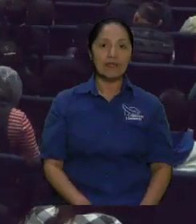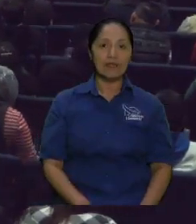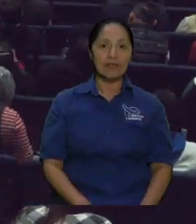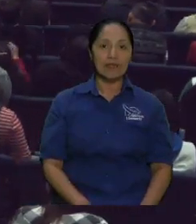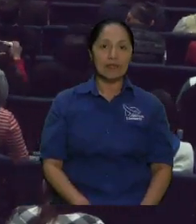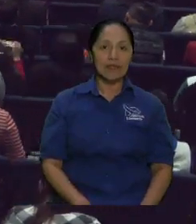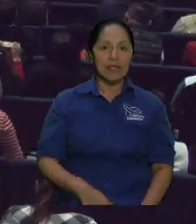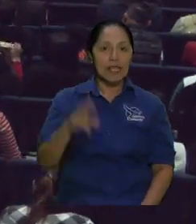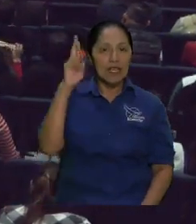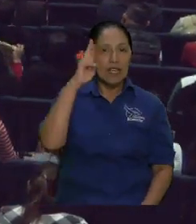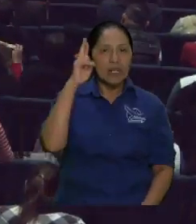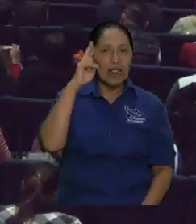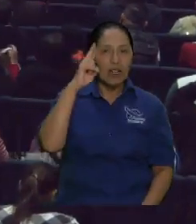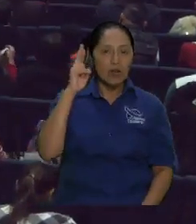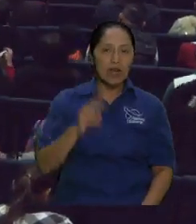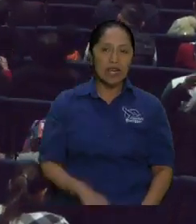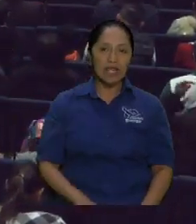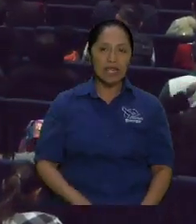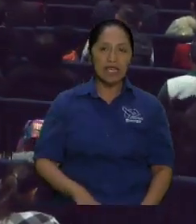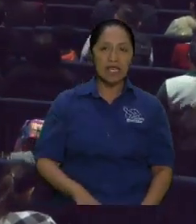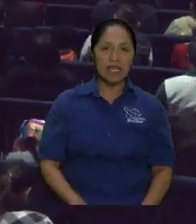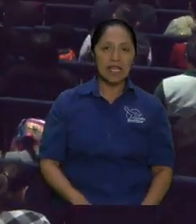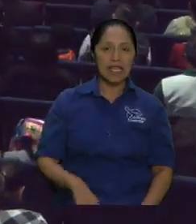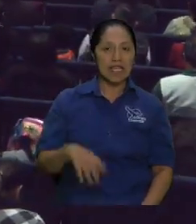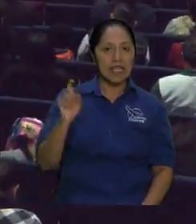Entonces me recuerda, hermano, todavía no ha lanzado la flecha.